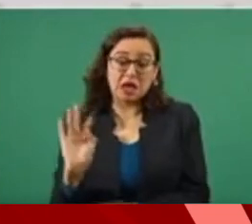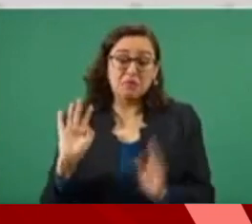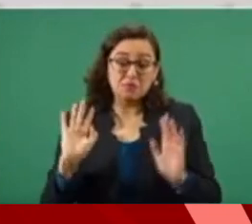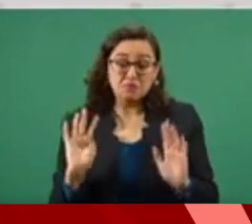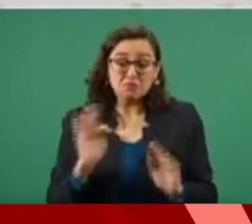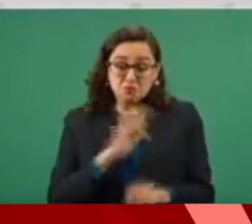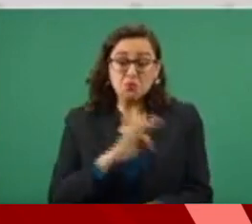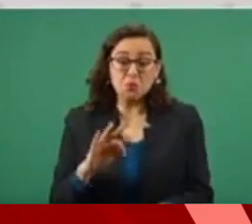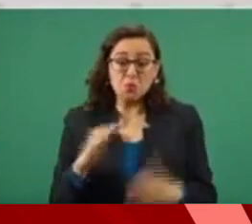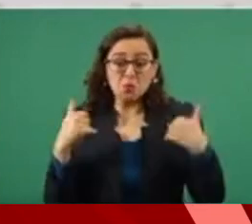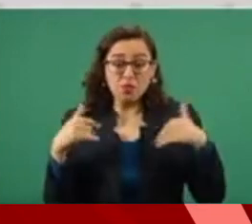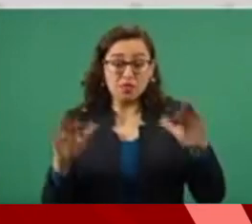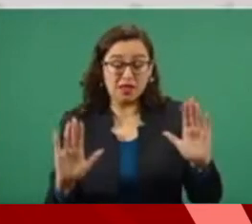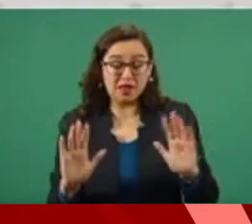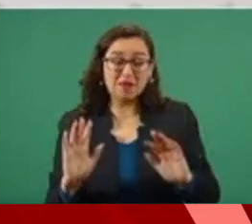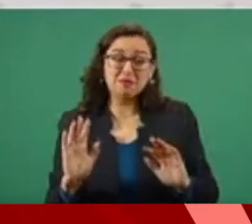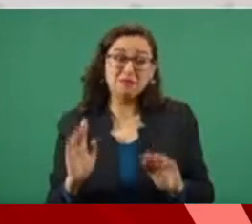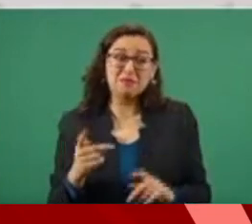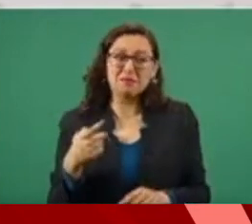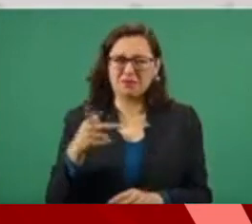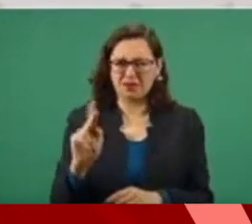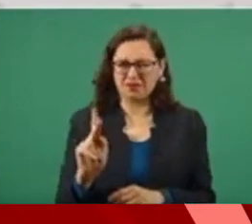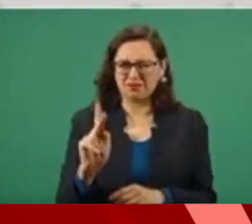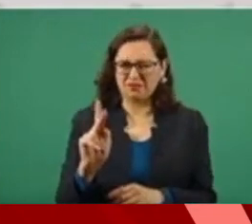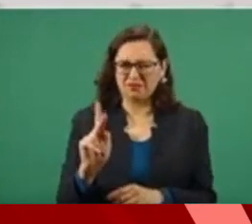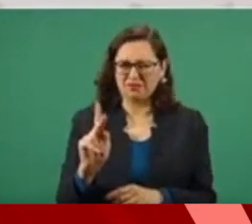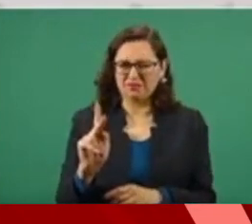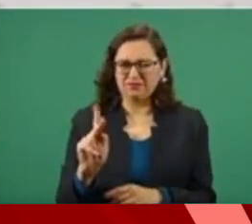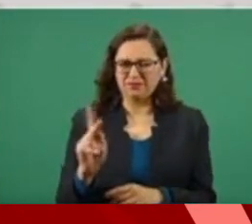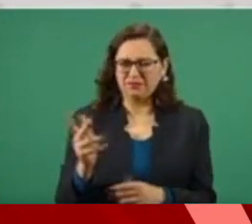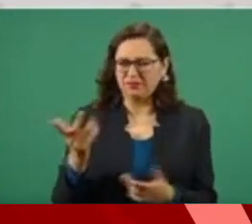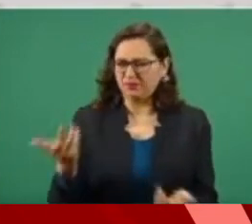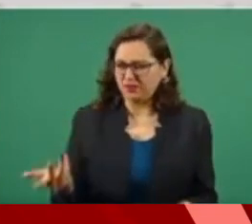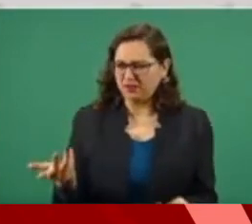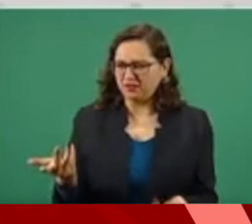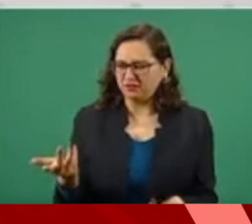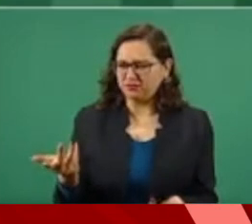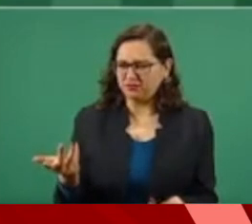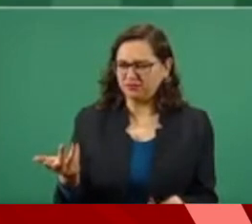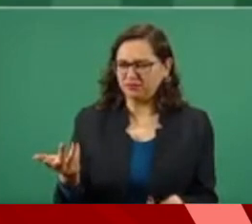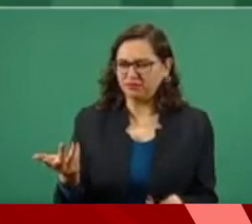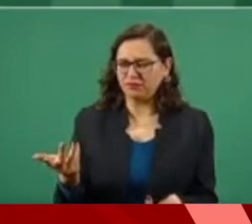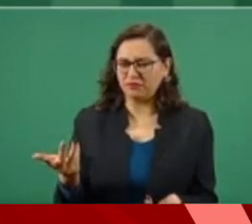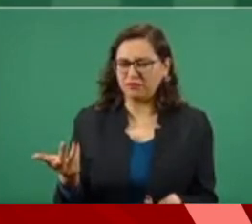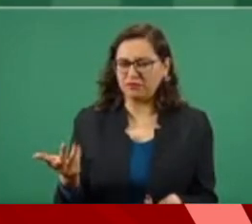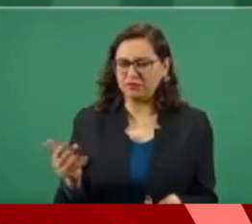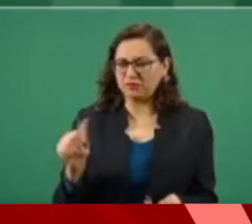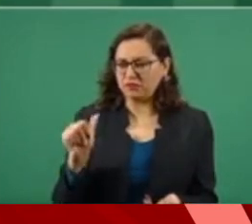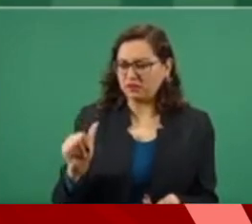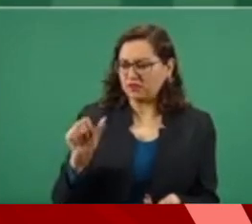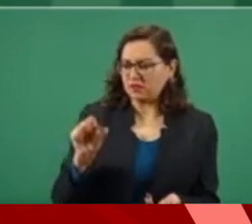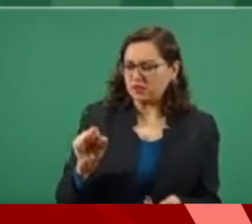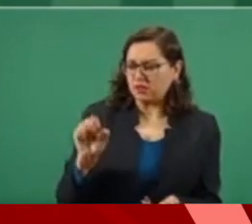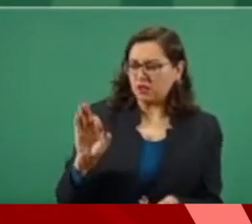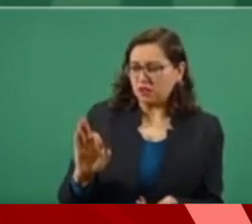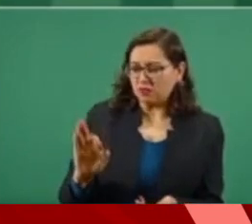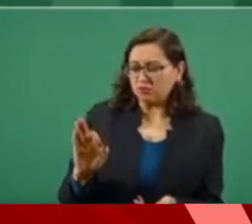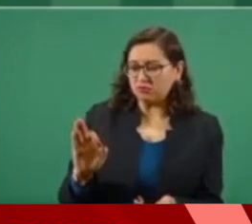de la Federación